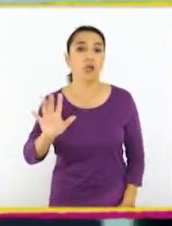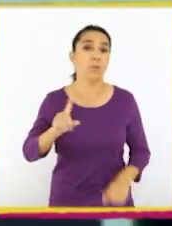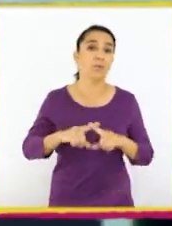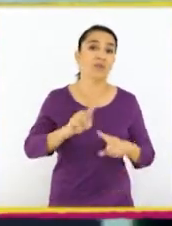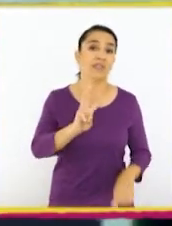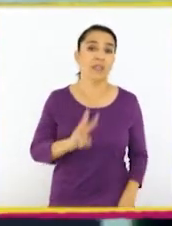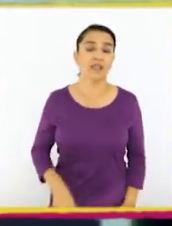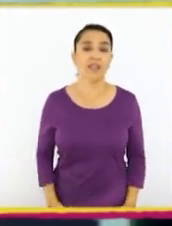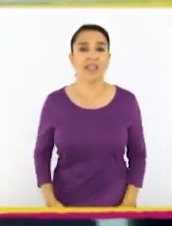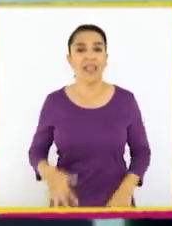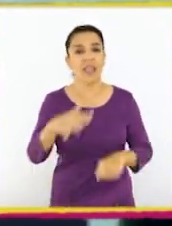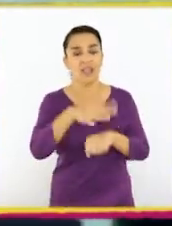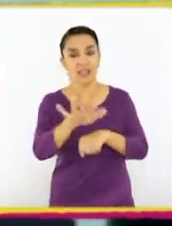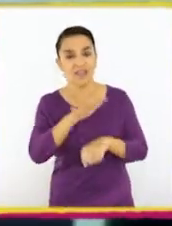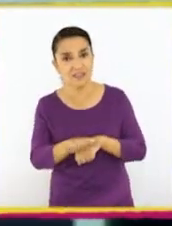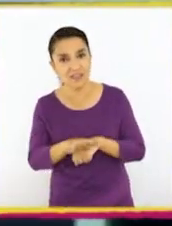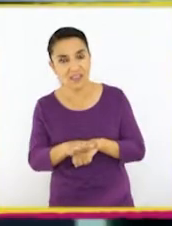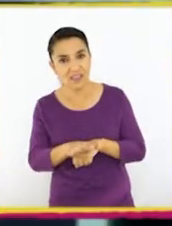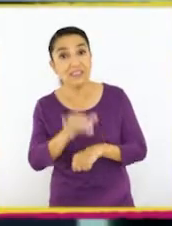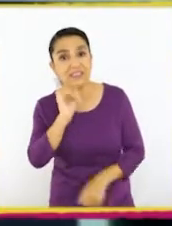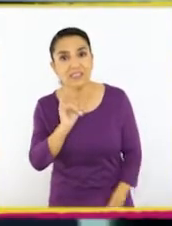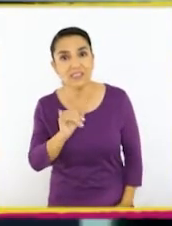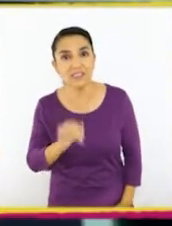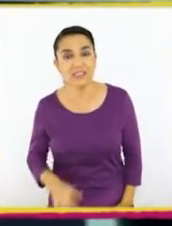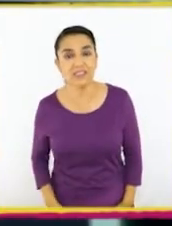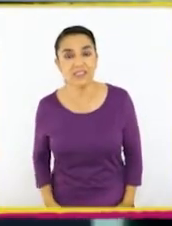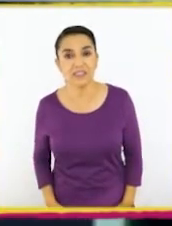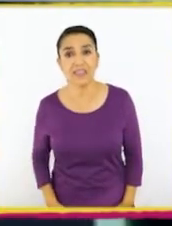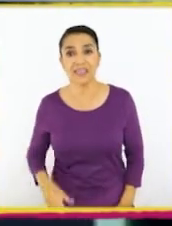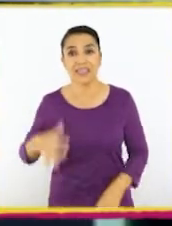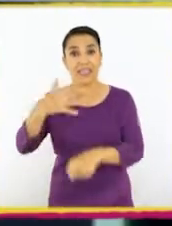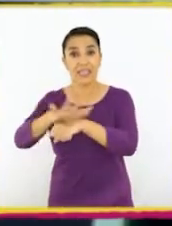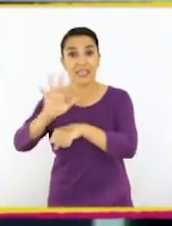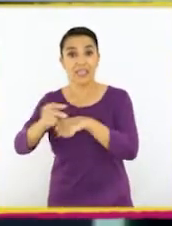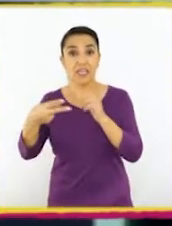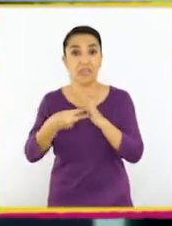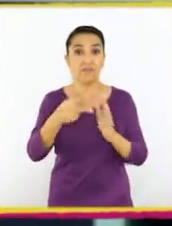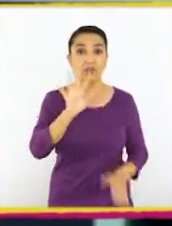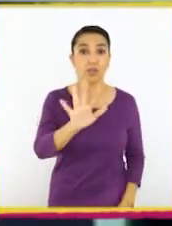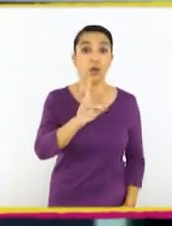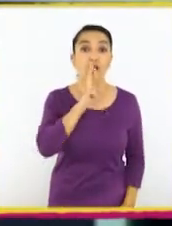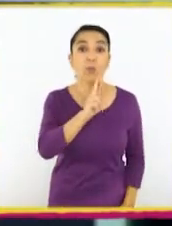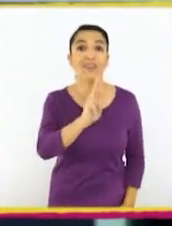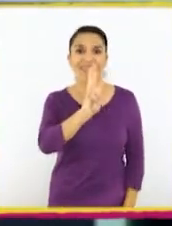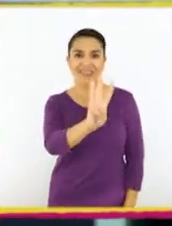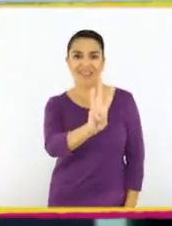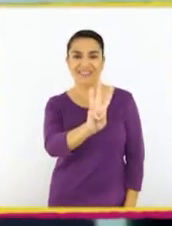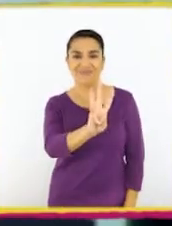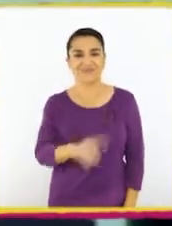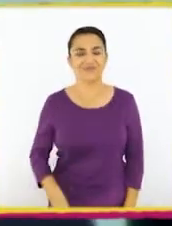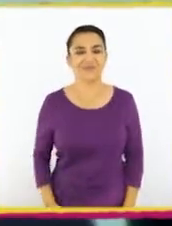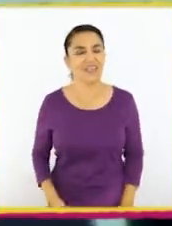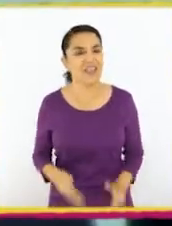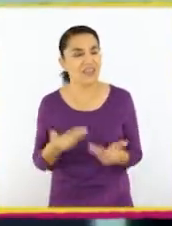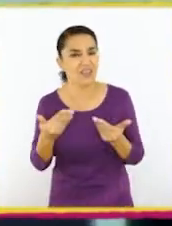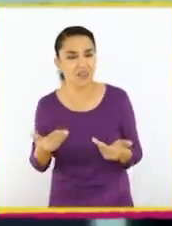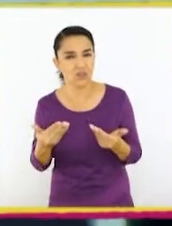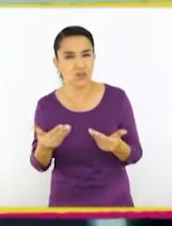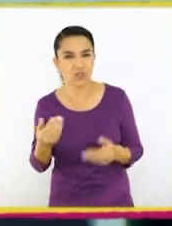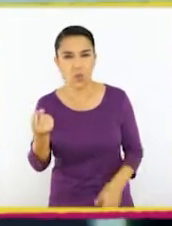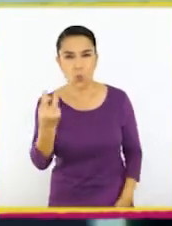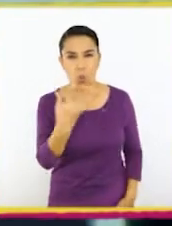5 por 3, 15. ¡Eso es! 15 dividido 5 es 3. Entonces,